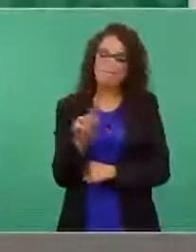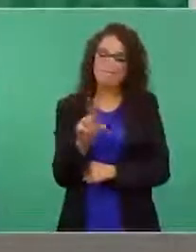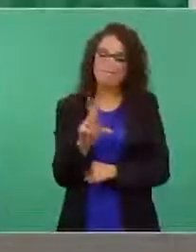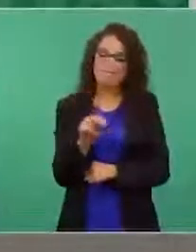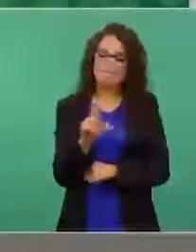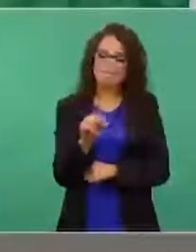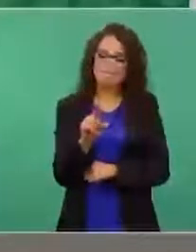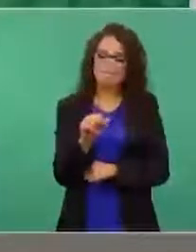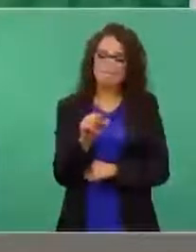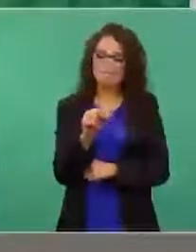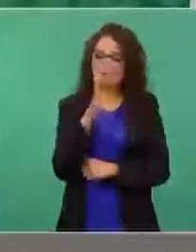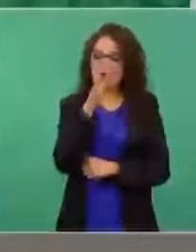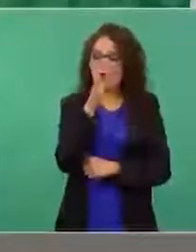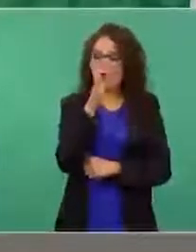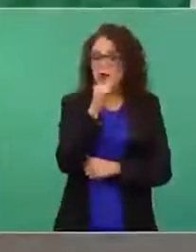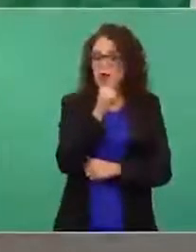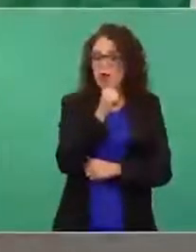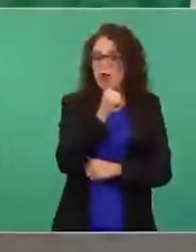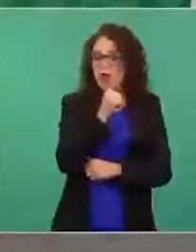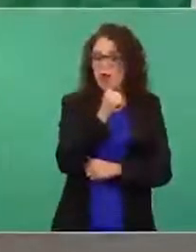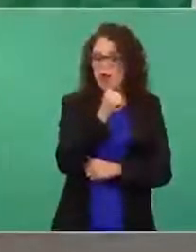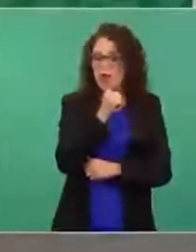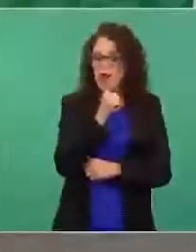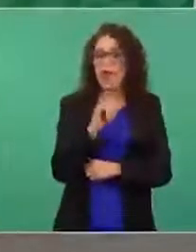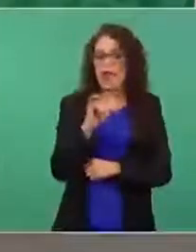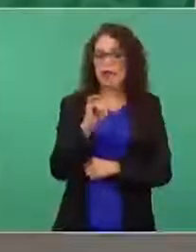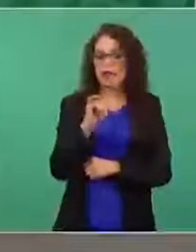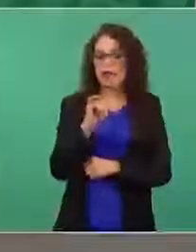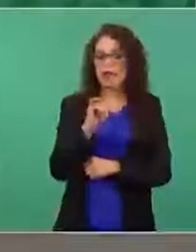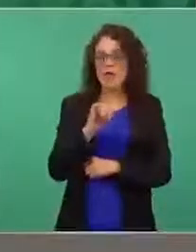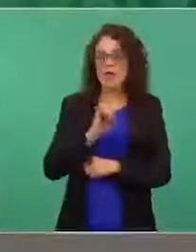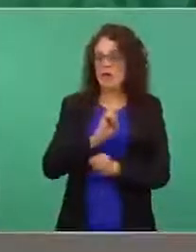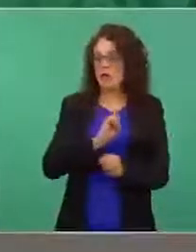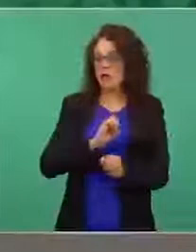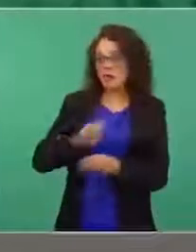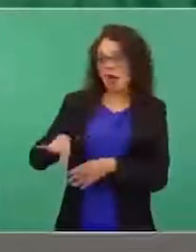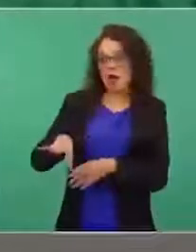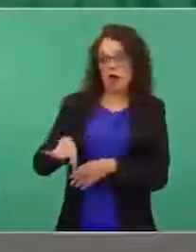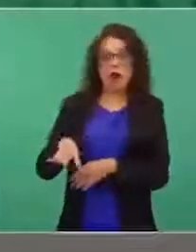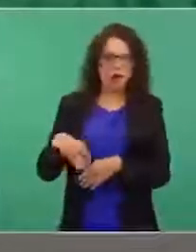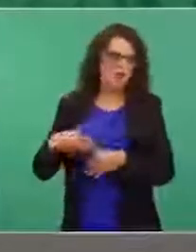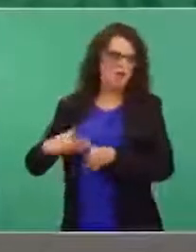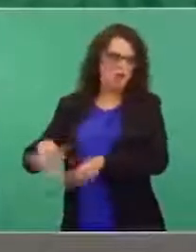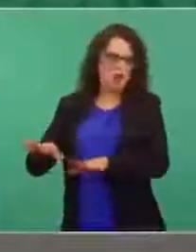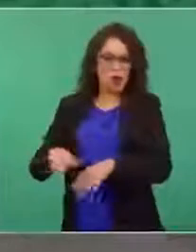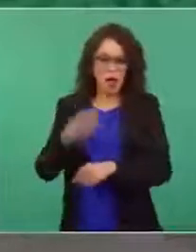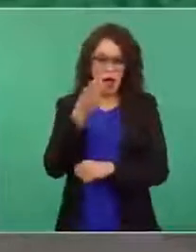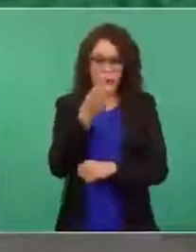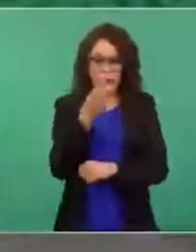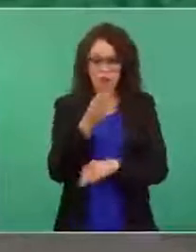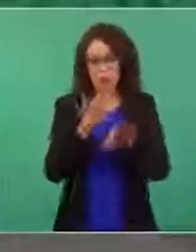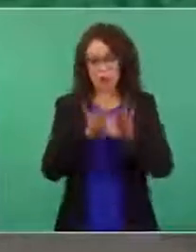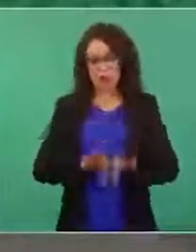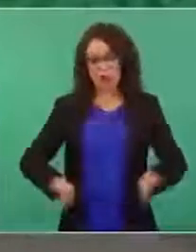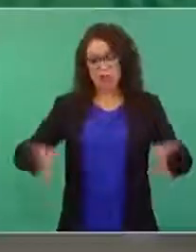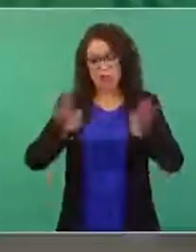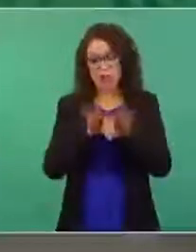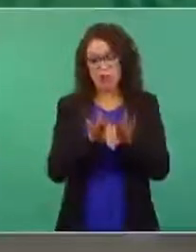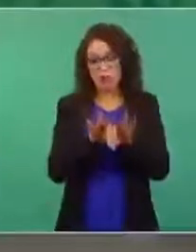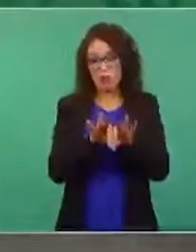ese mineral estratégico al mercado,